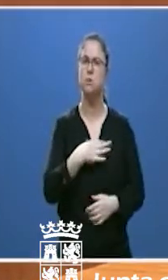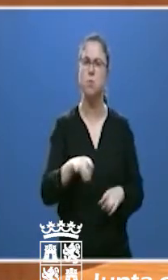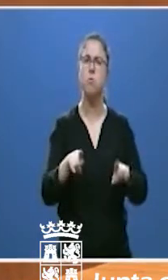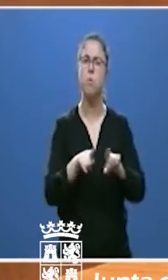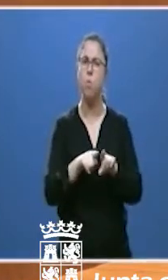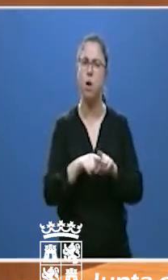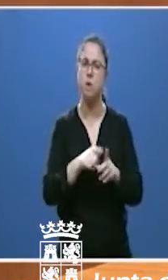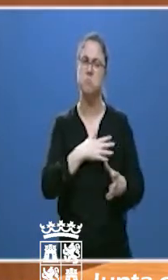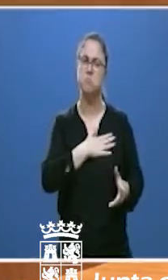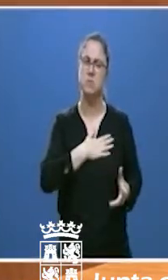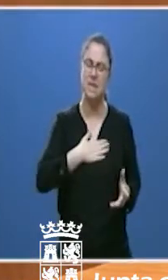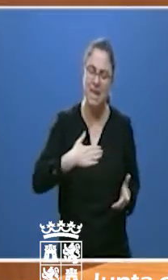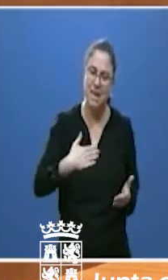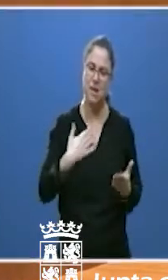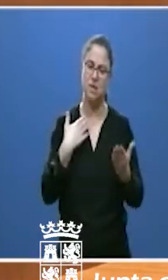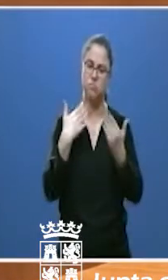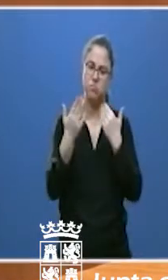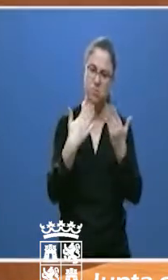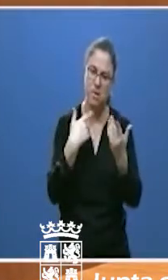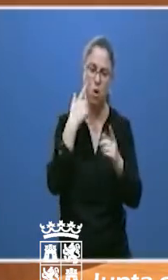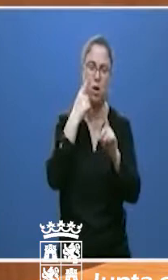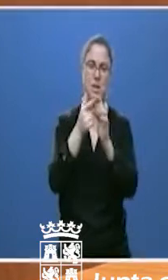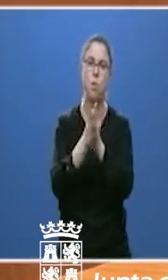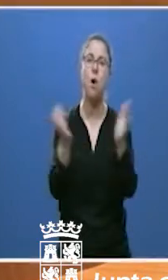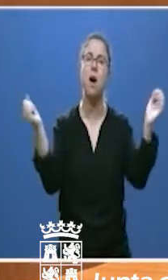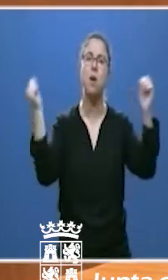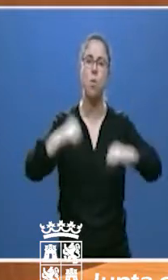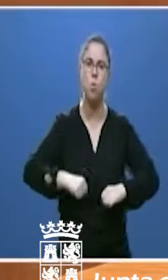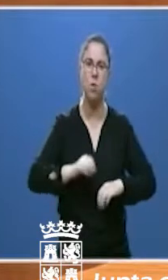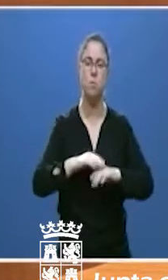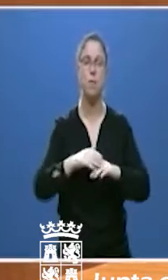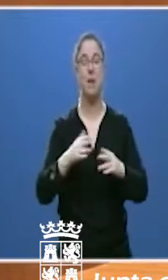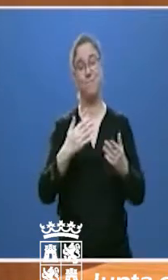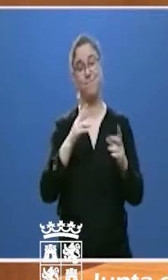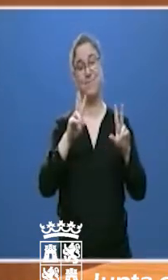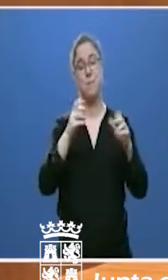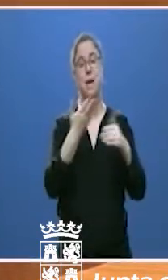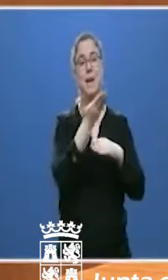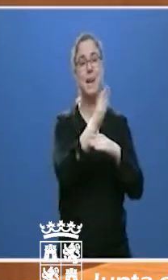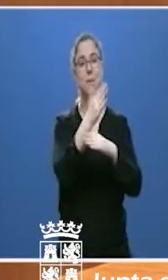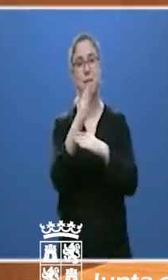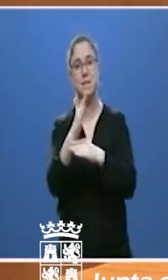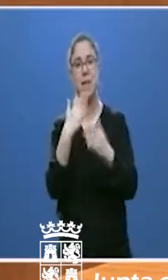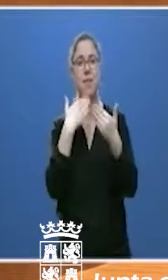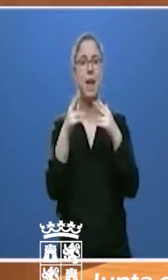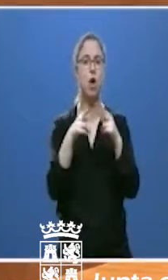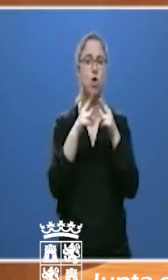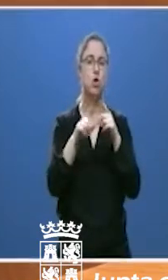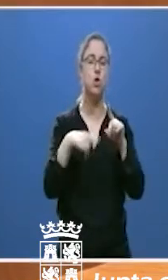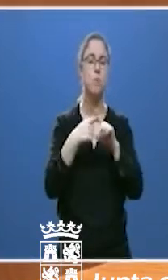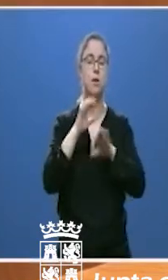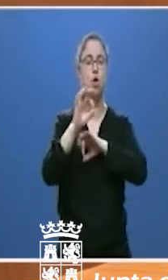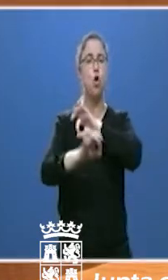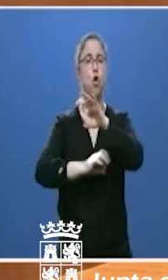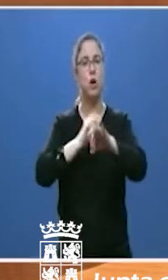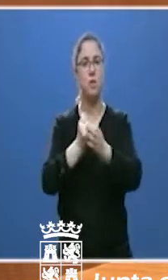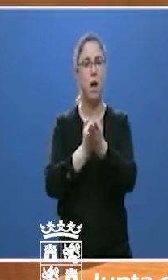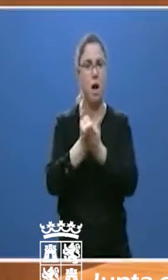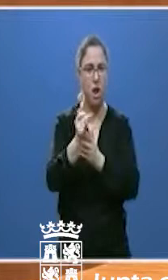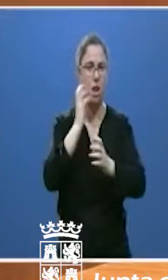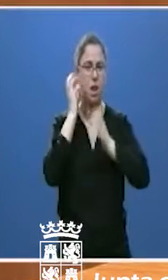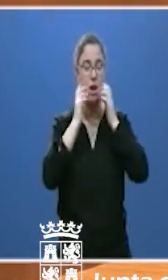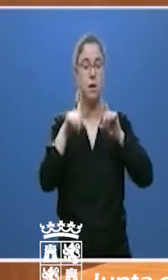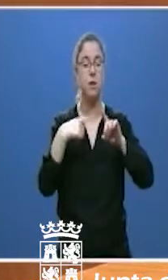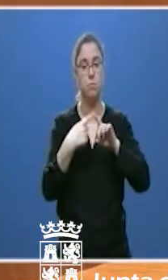voluntad de acuerdo con los representantes del diálogo social, de las organizaciones agrarias y, por supuesto, de las asociaciones del